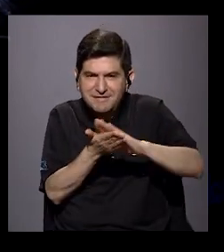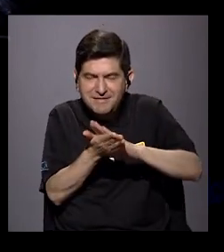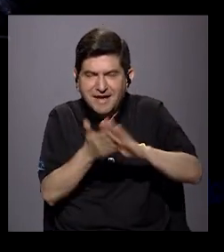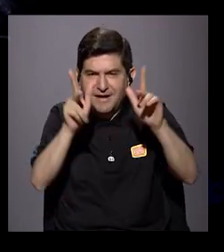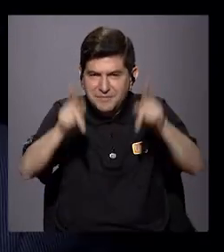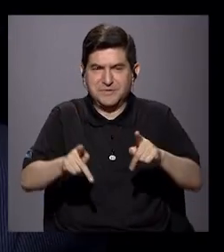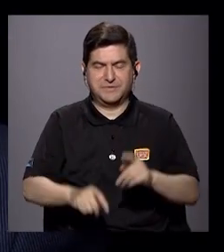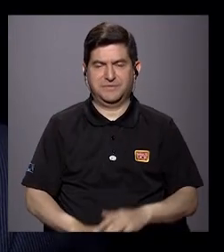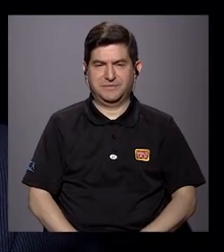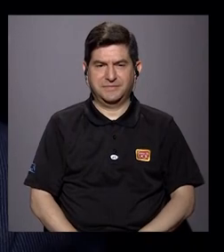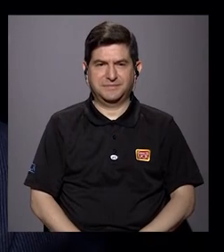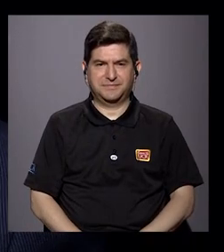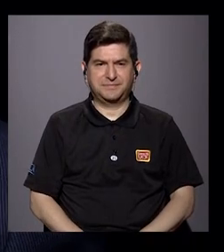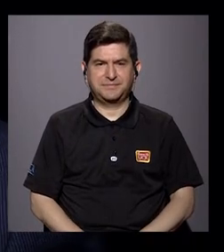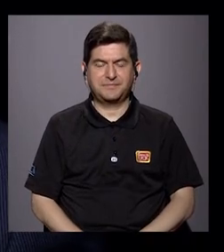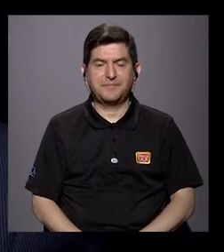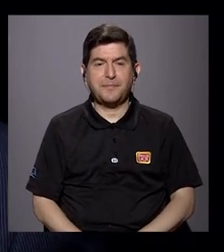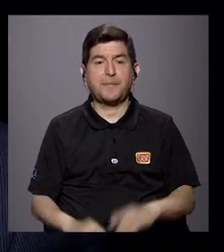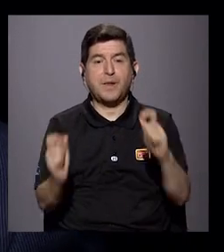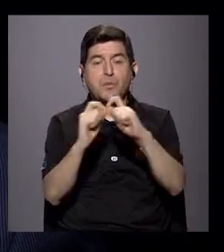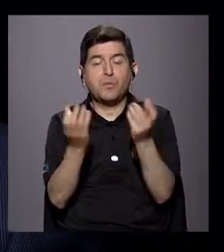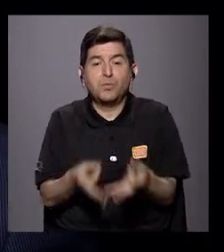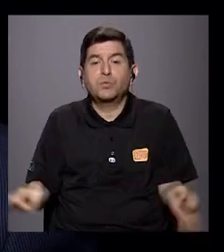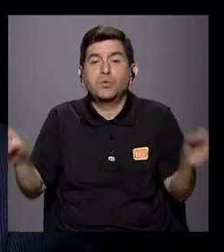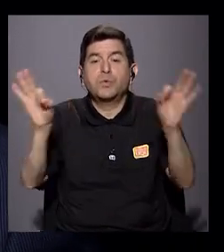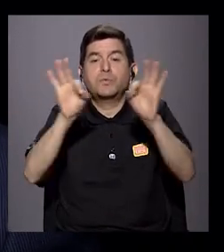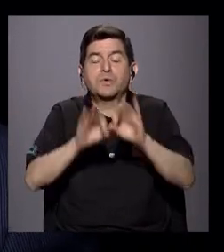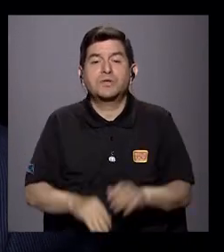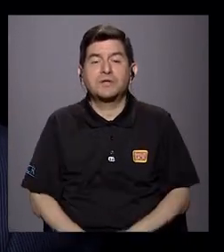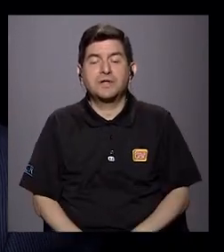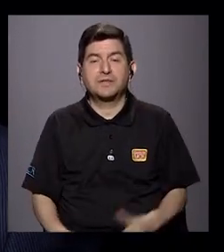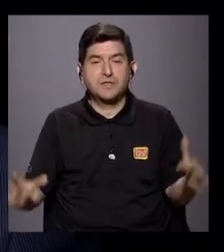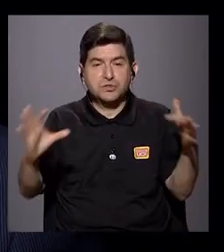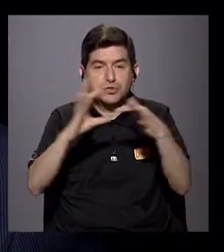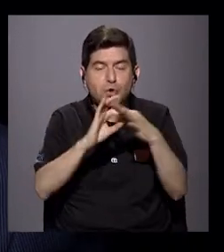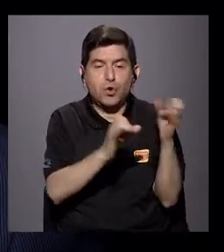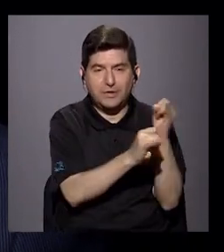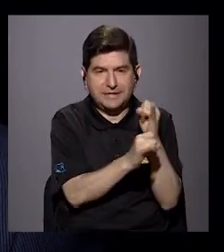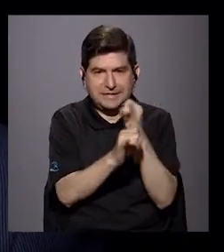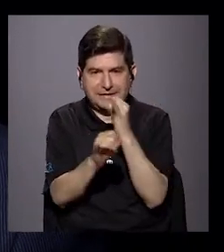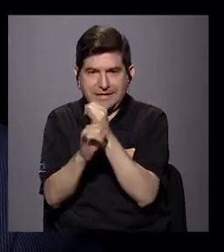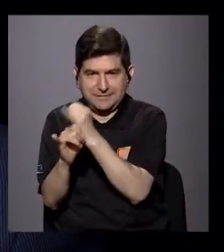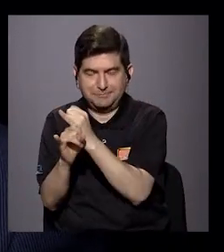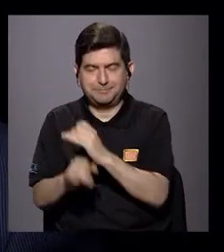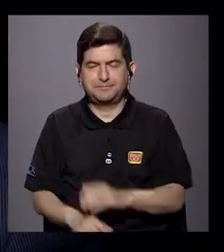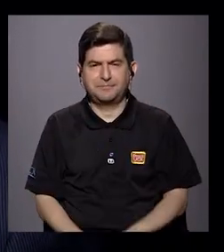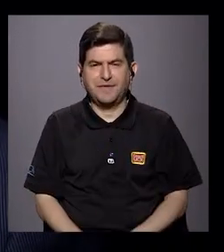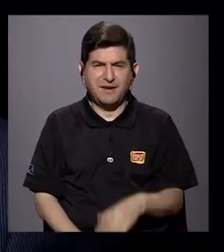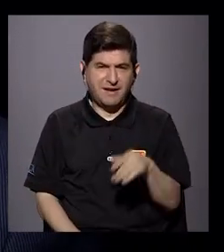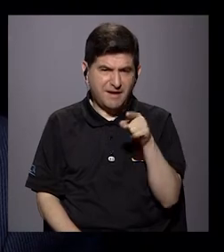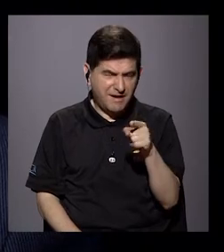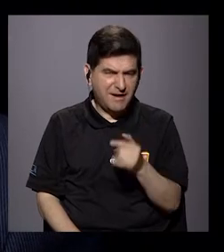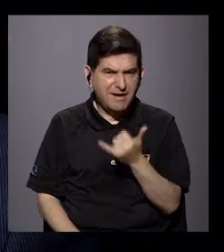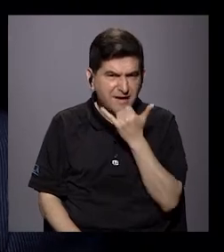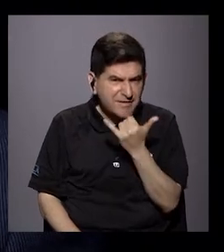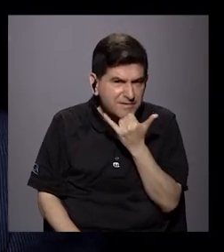esas personas? Bueno, el punto fundamental aquí tiene que ver con la coordinación con las instituciones. ¿Le están fallando?